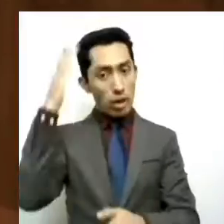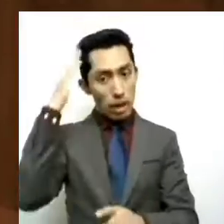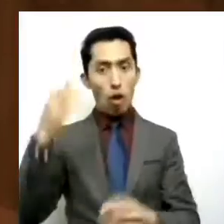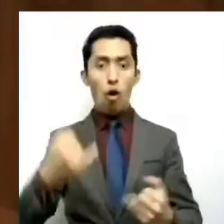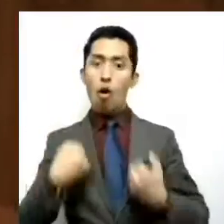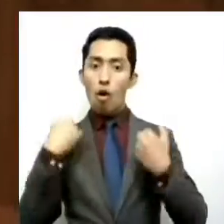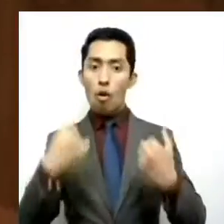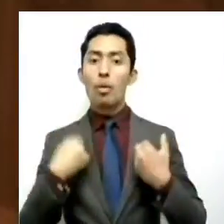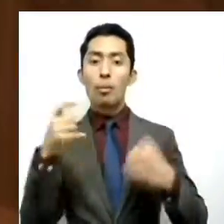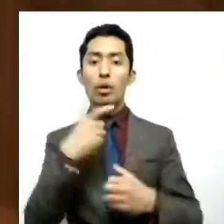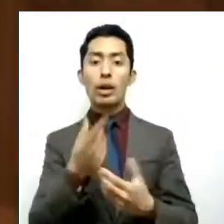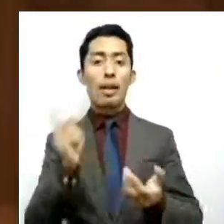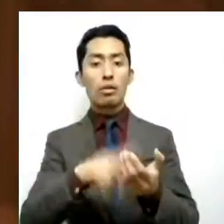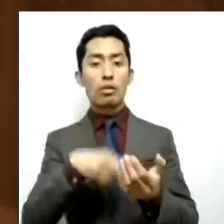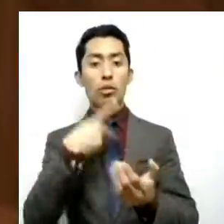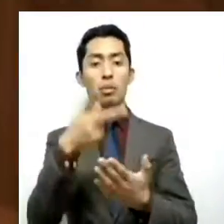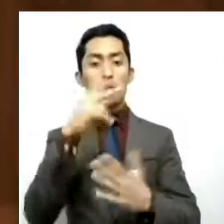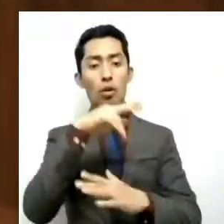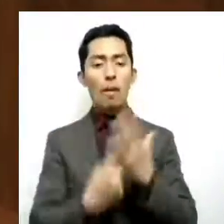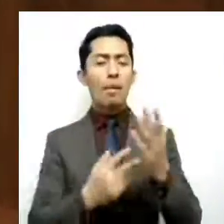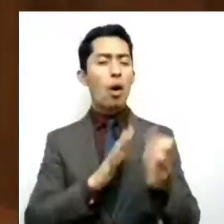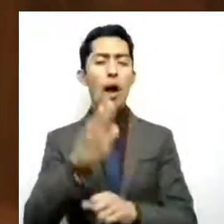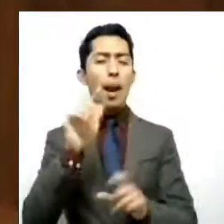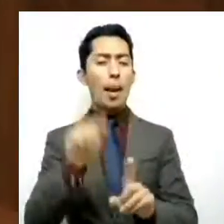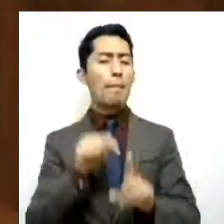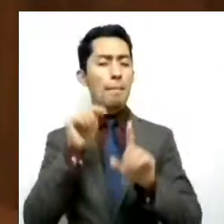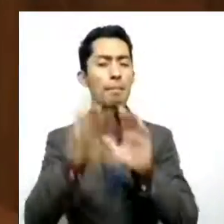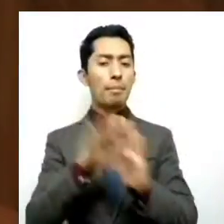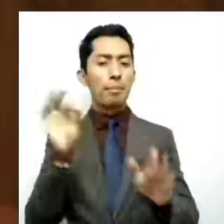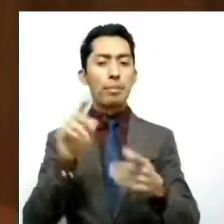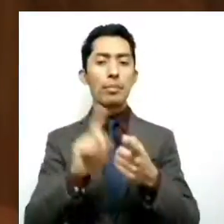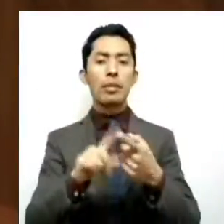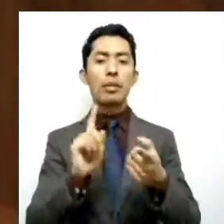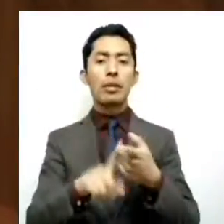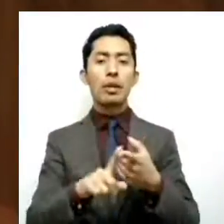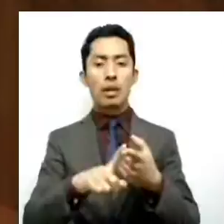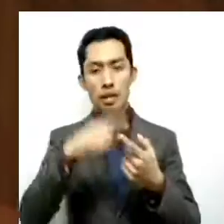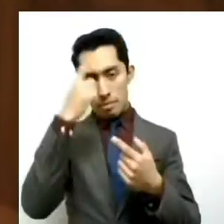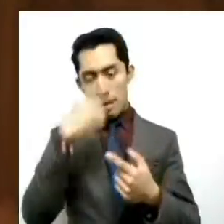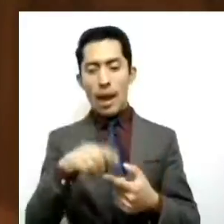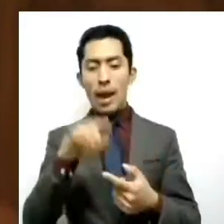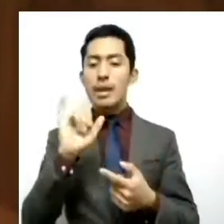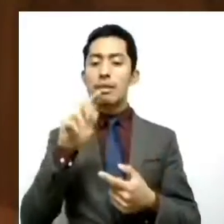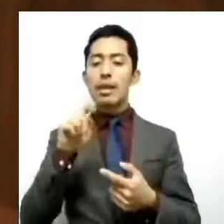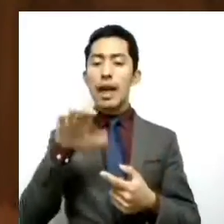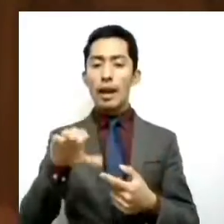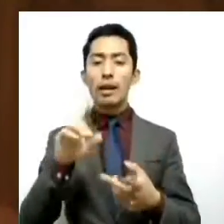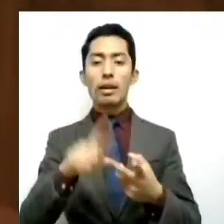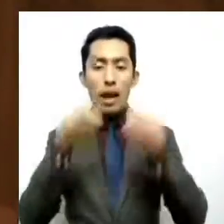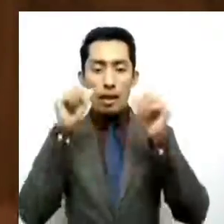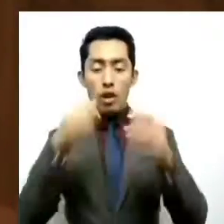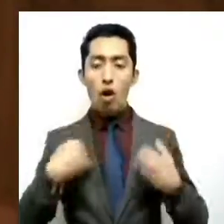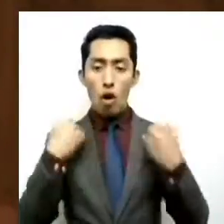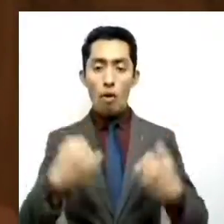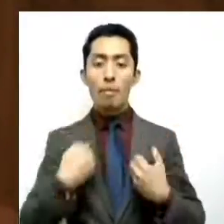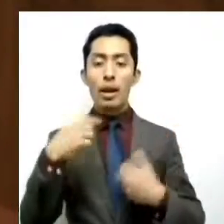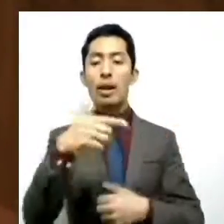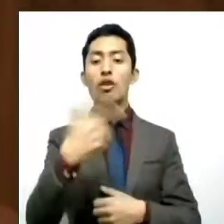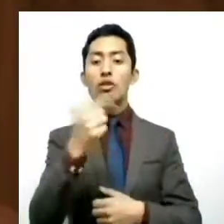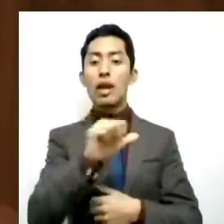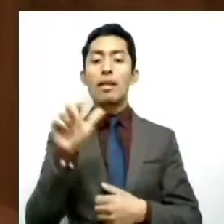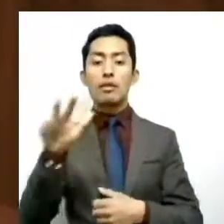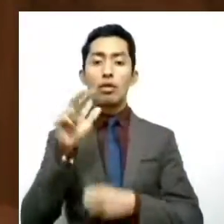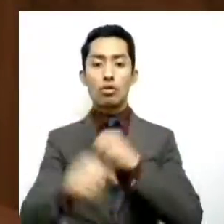sus programas sobresalen Interact, dirigido a los adolescentes de 12 a 18 años,